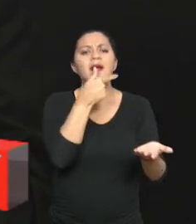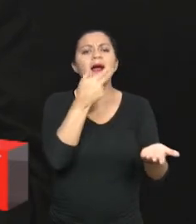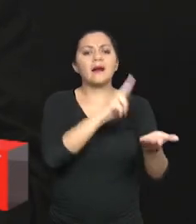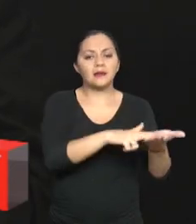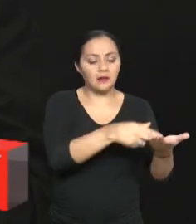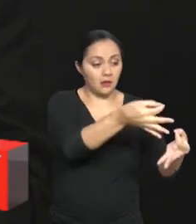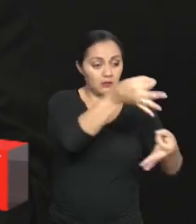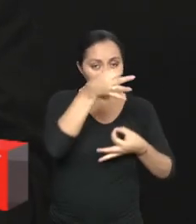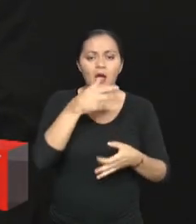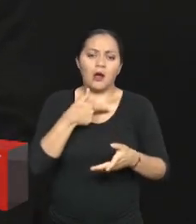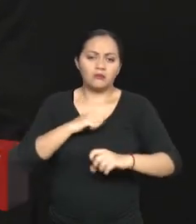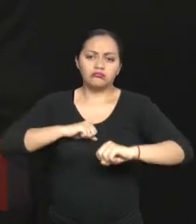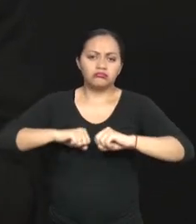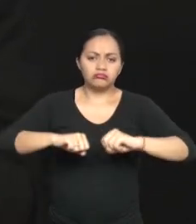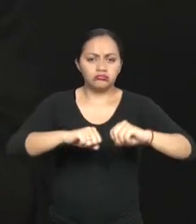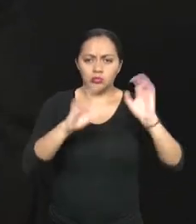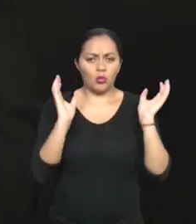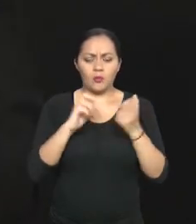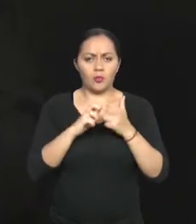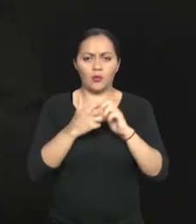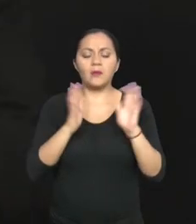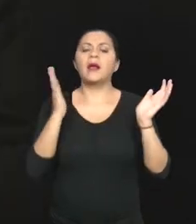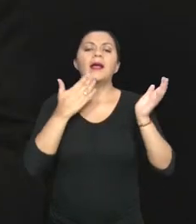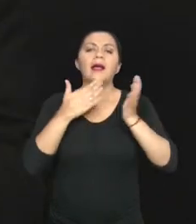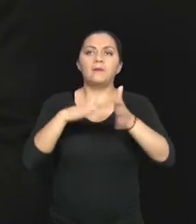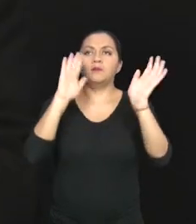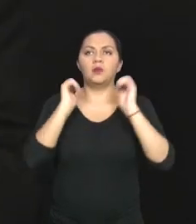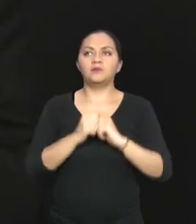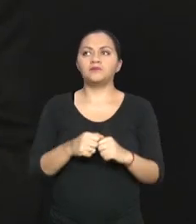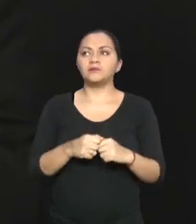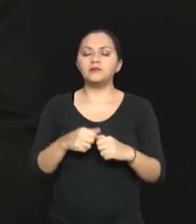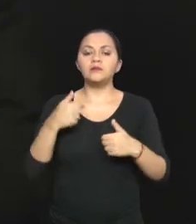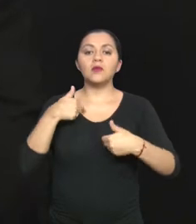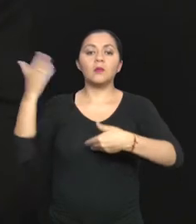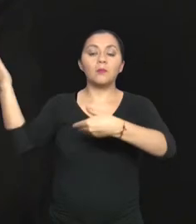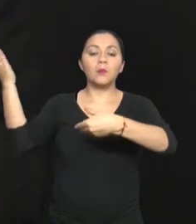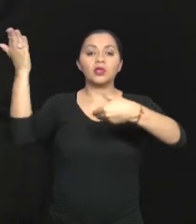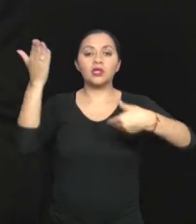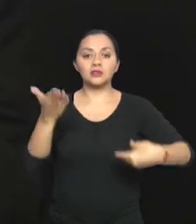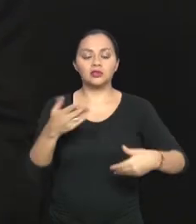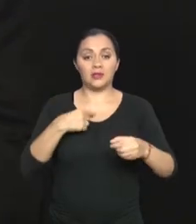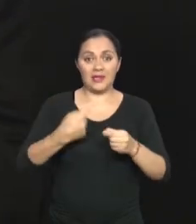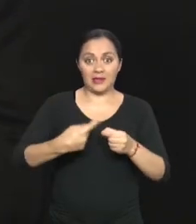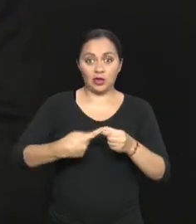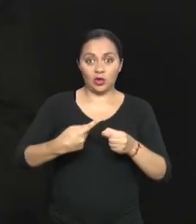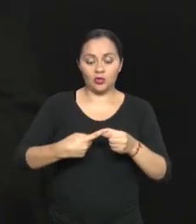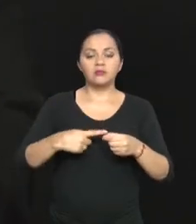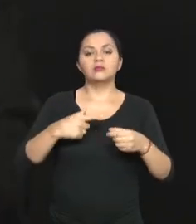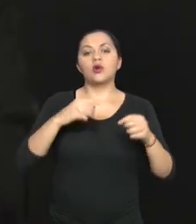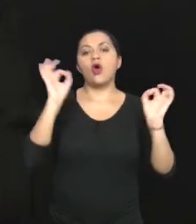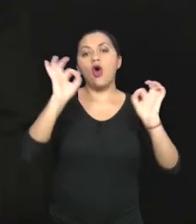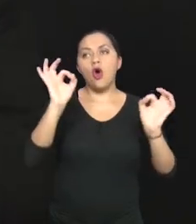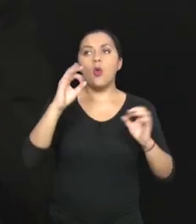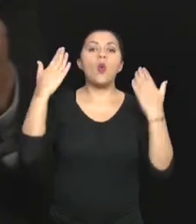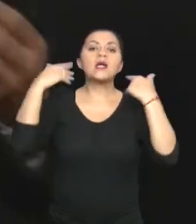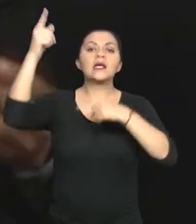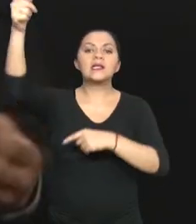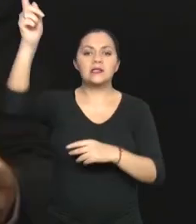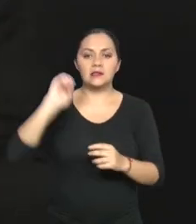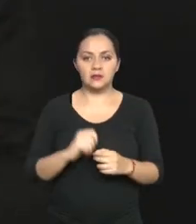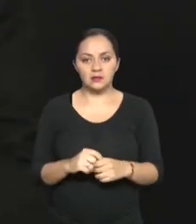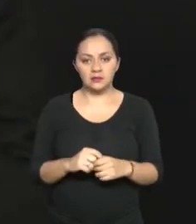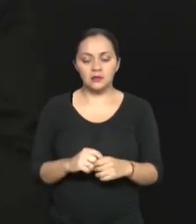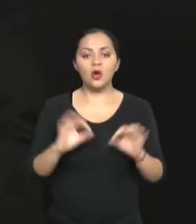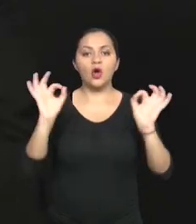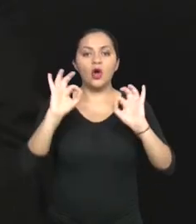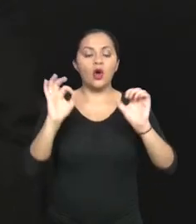pueden, de pronto a lo mejor la importación van a realizarla por Quito o por la ciudad de Guayaquil y si se encuentran